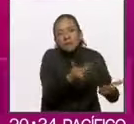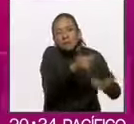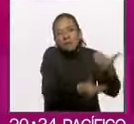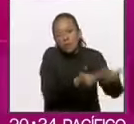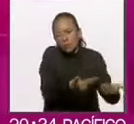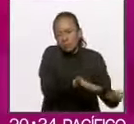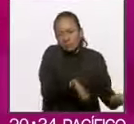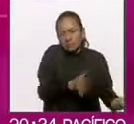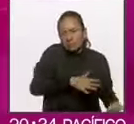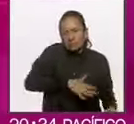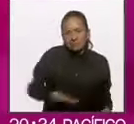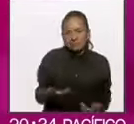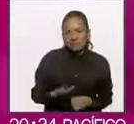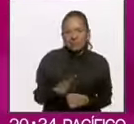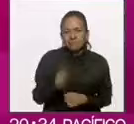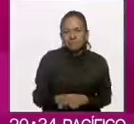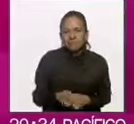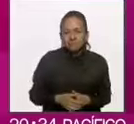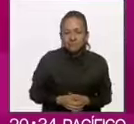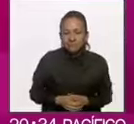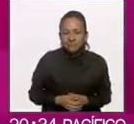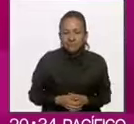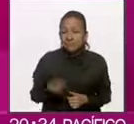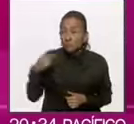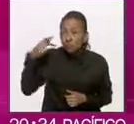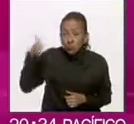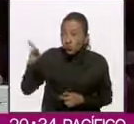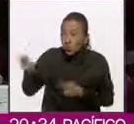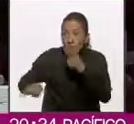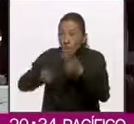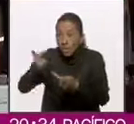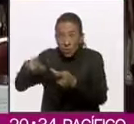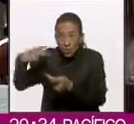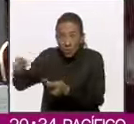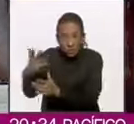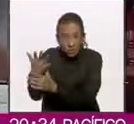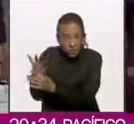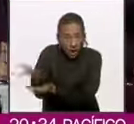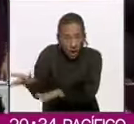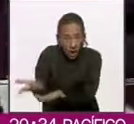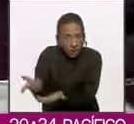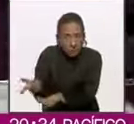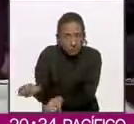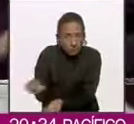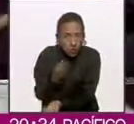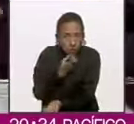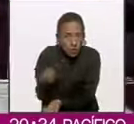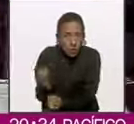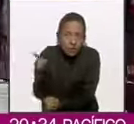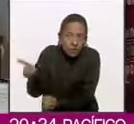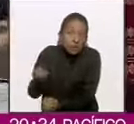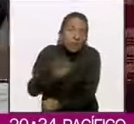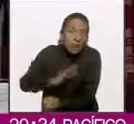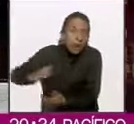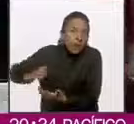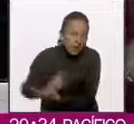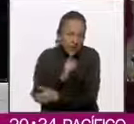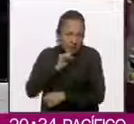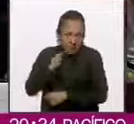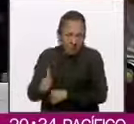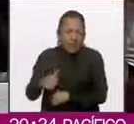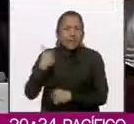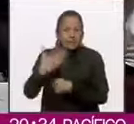no le dio el gane ni su propia encuesta. Claudia Sheinbaum también está por recorrer al país,